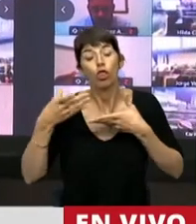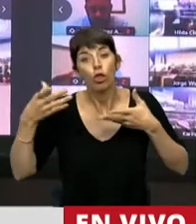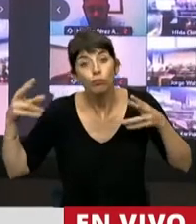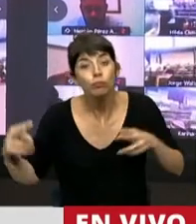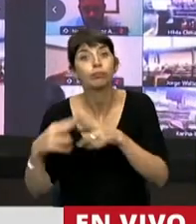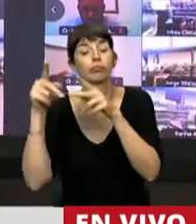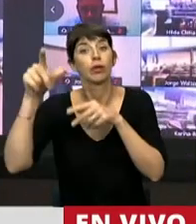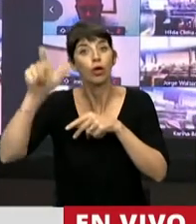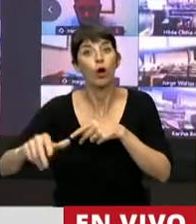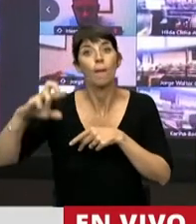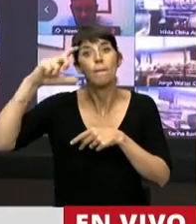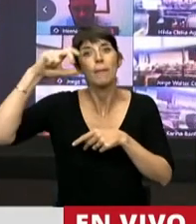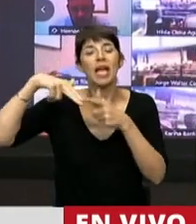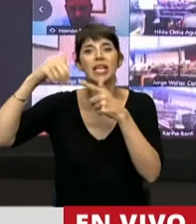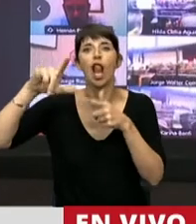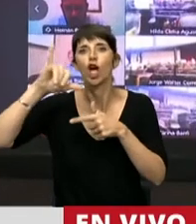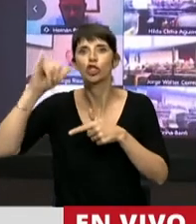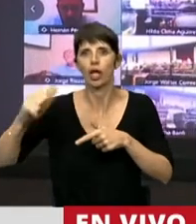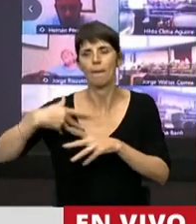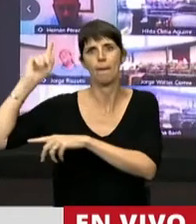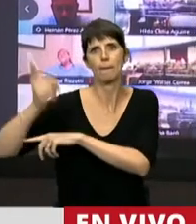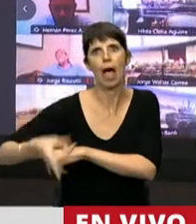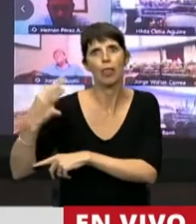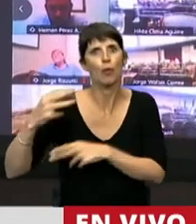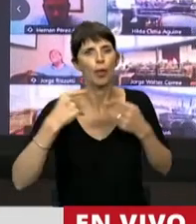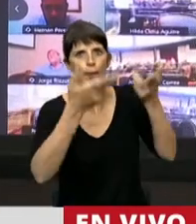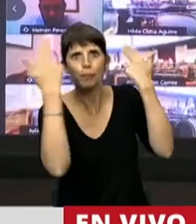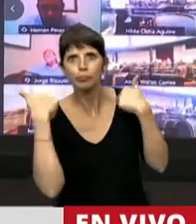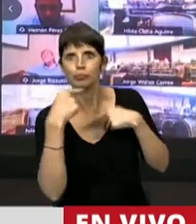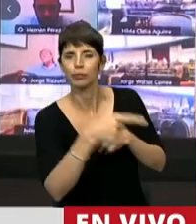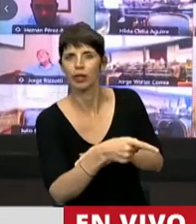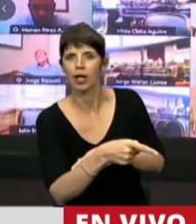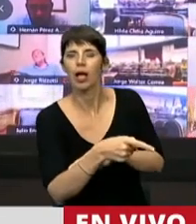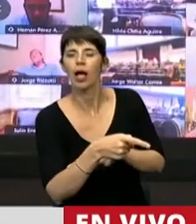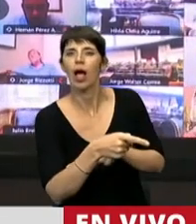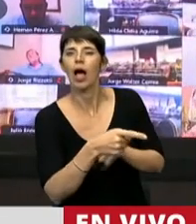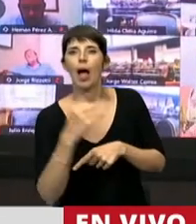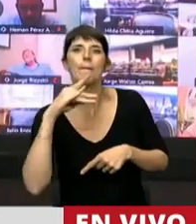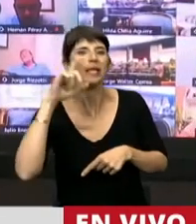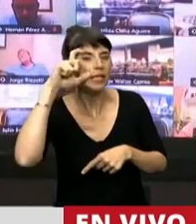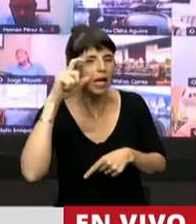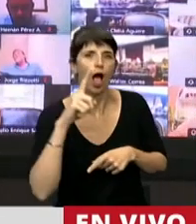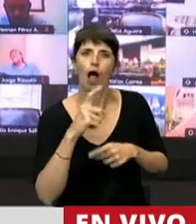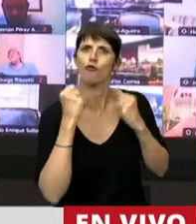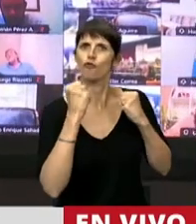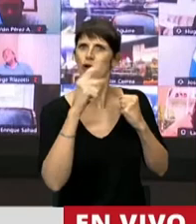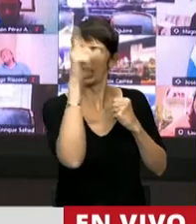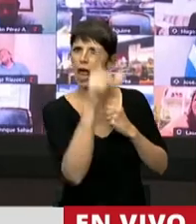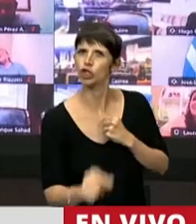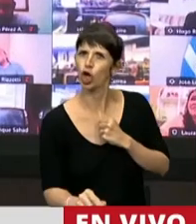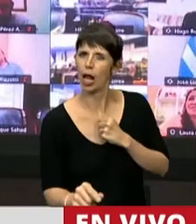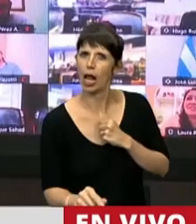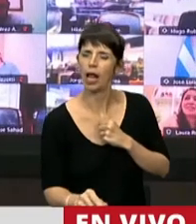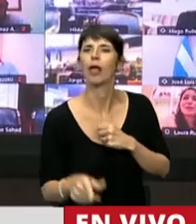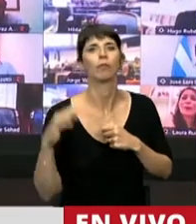se rinda a las fuerzas nacionales para que salve su vida. Que este era un proyecto de